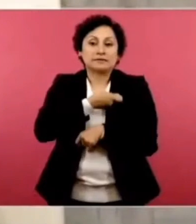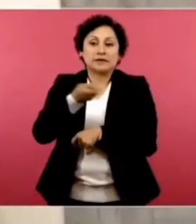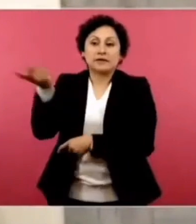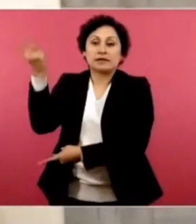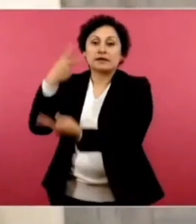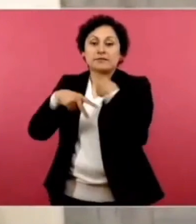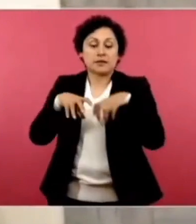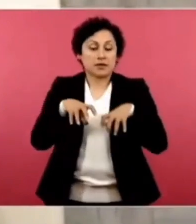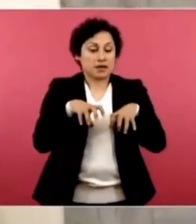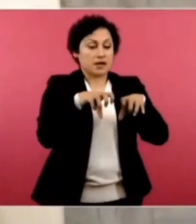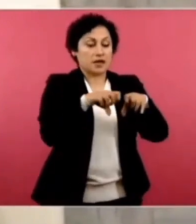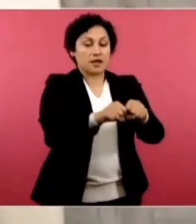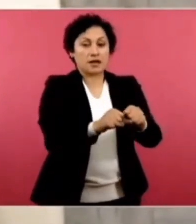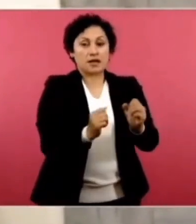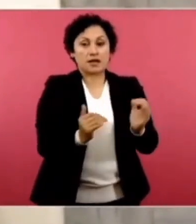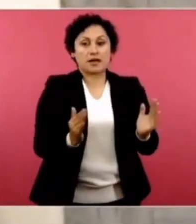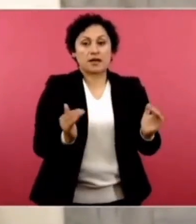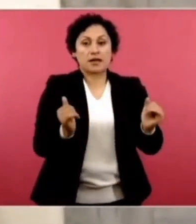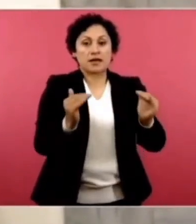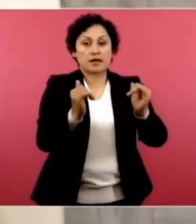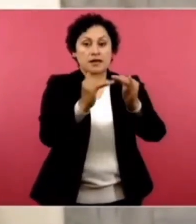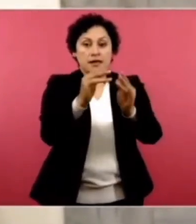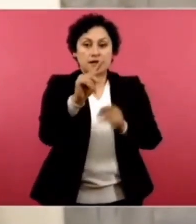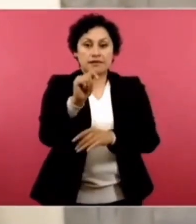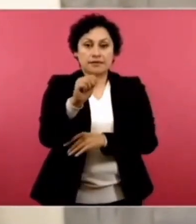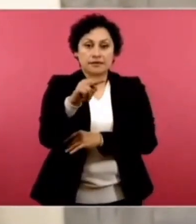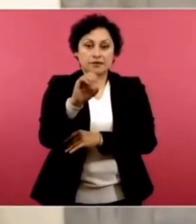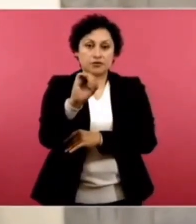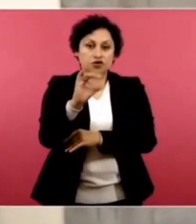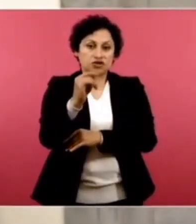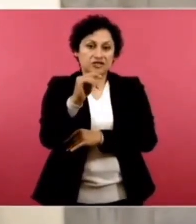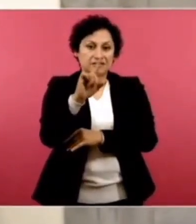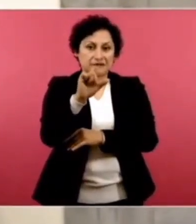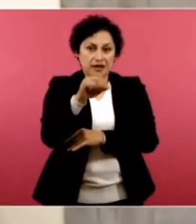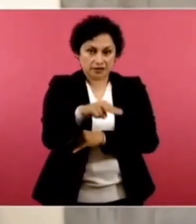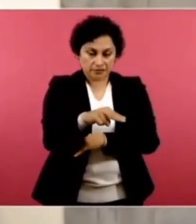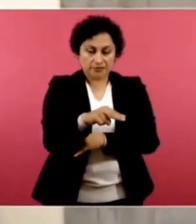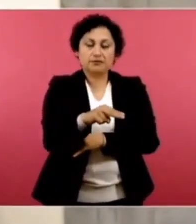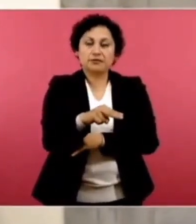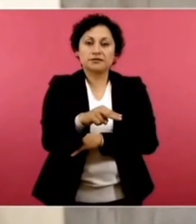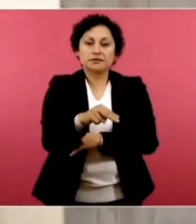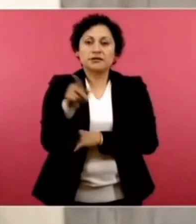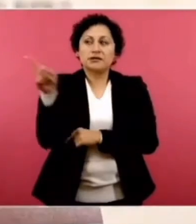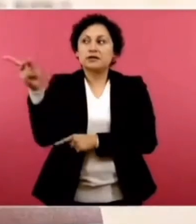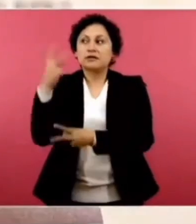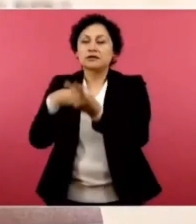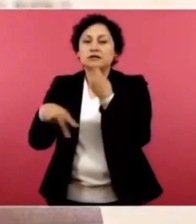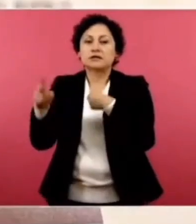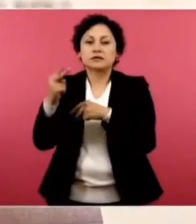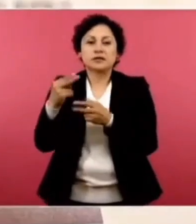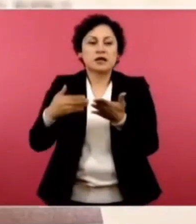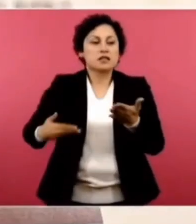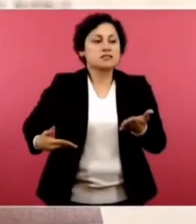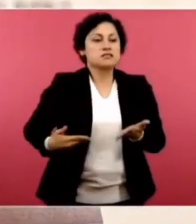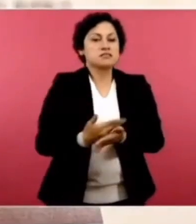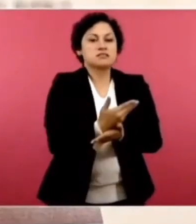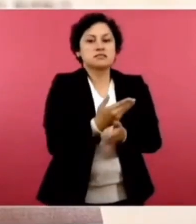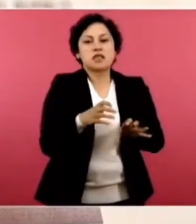están como desquiciados buscando el oro, el oro, el oro.